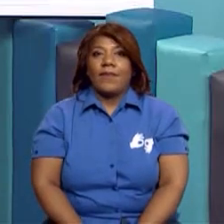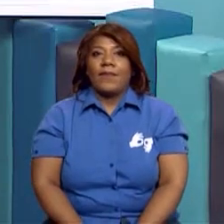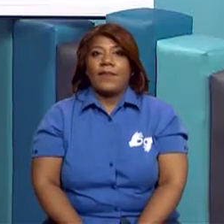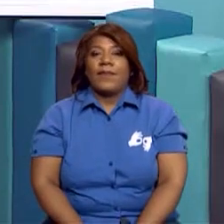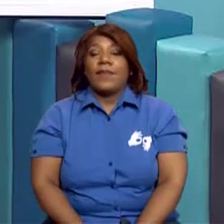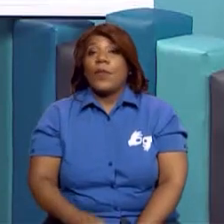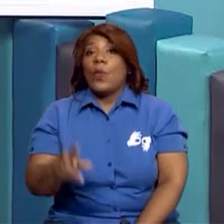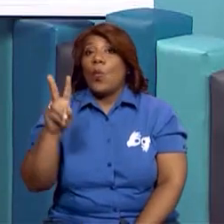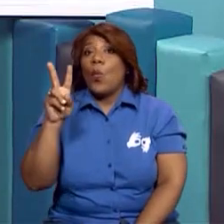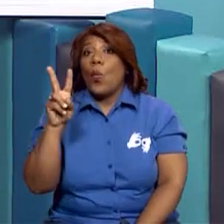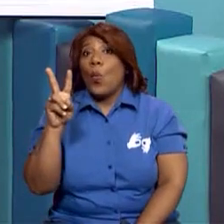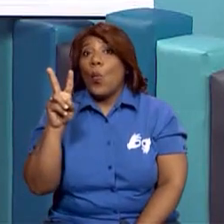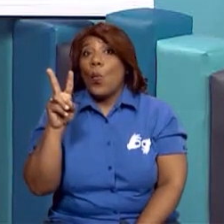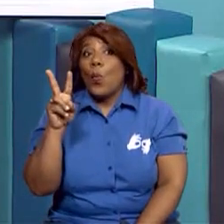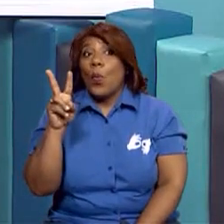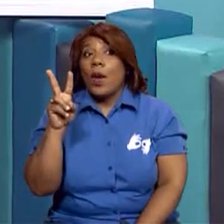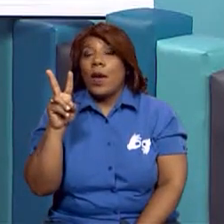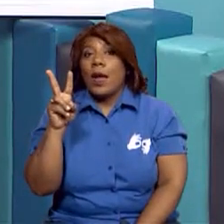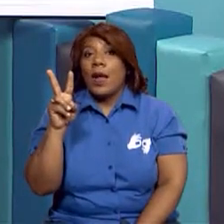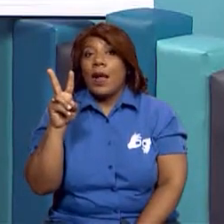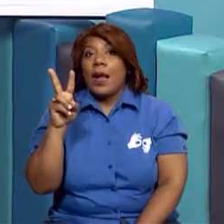A ver, ¿qué es esta?